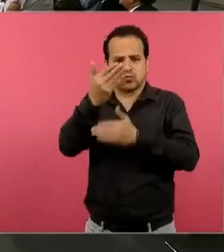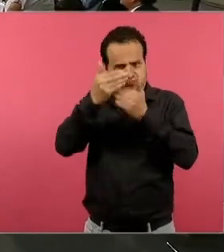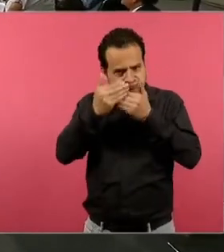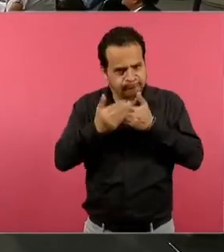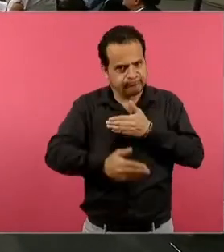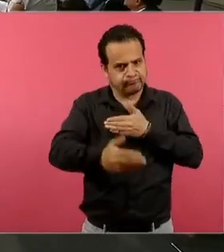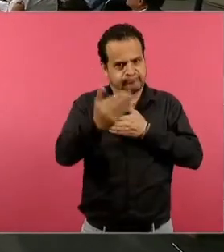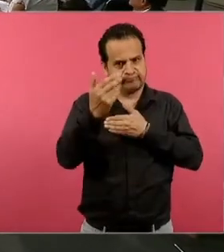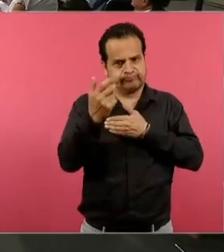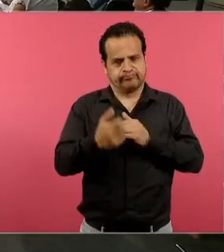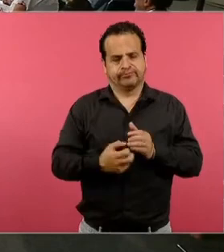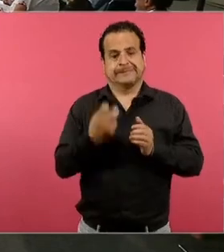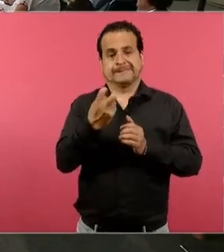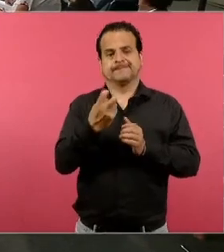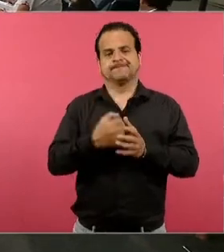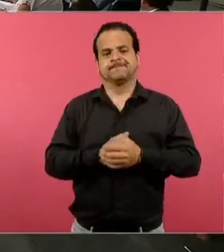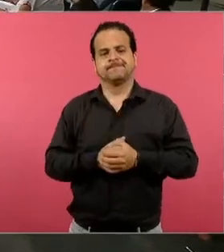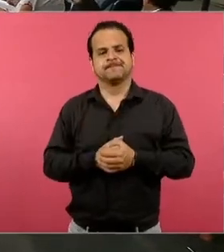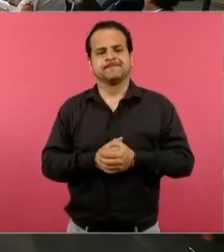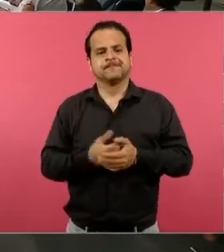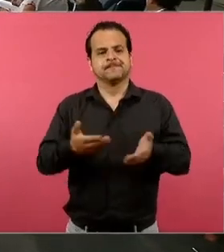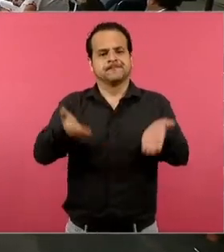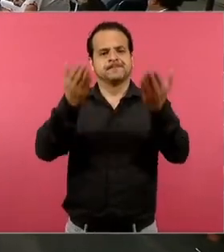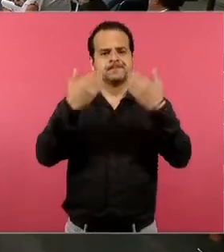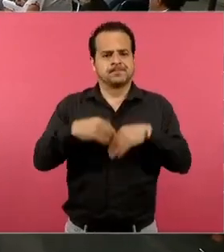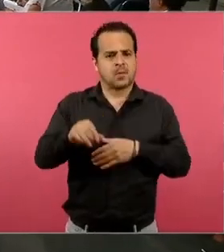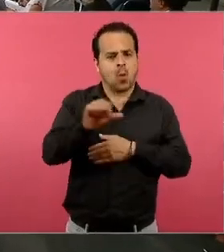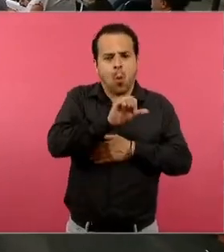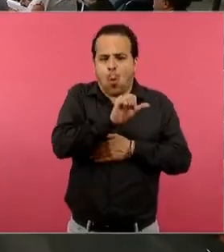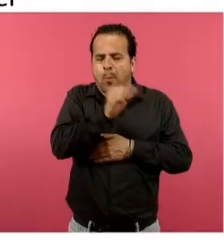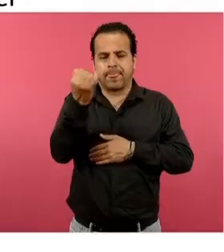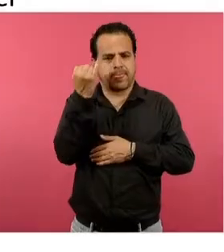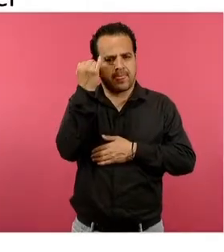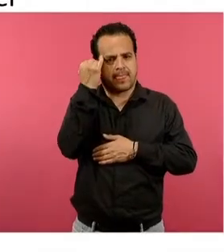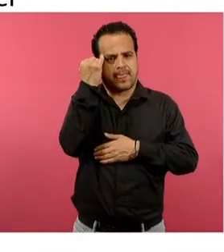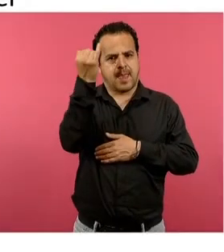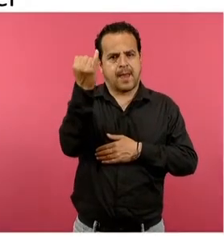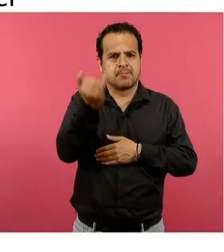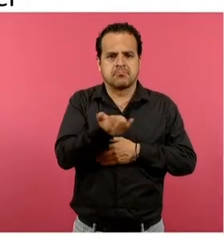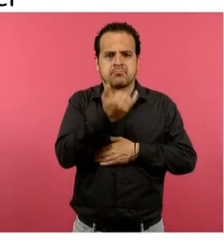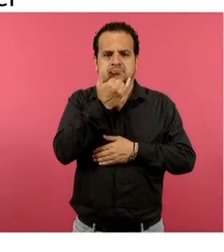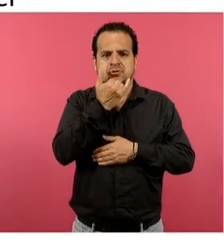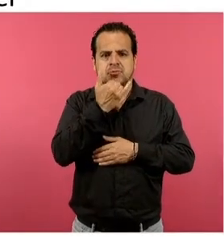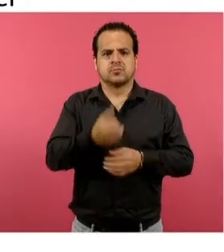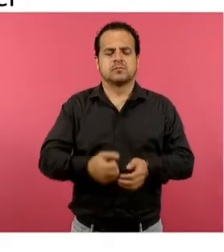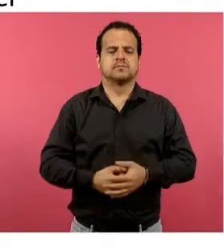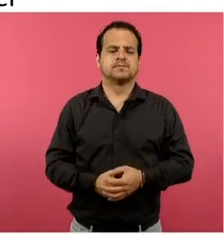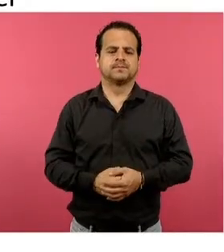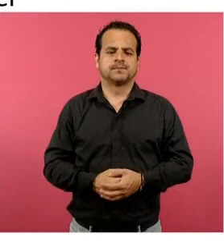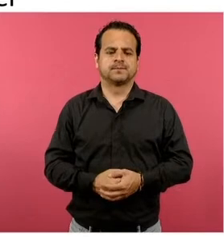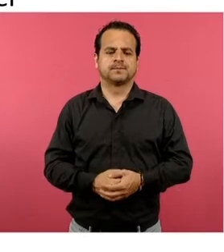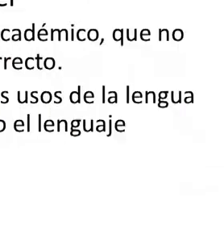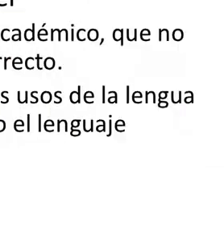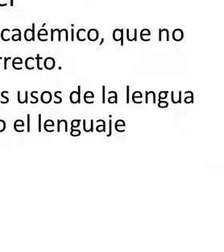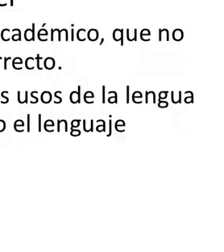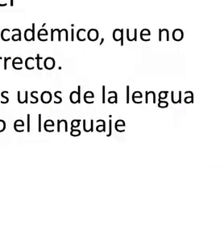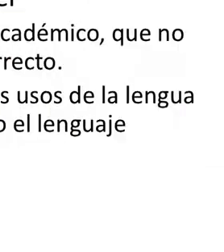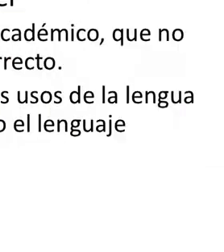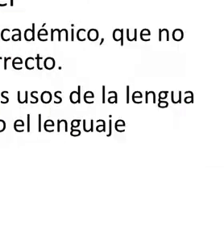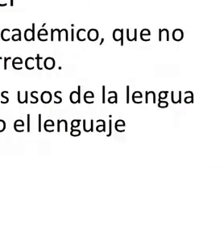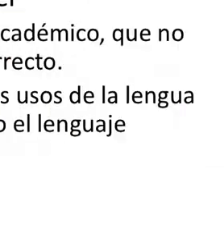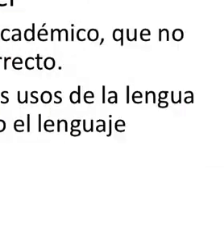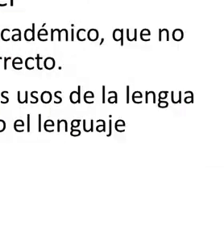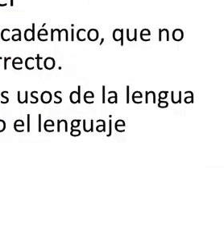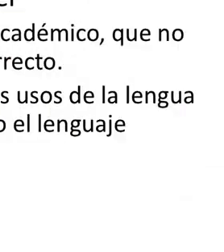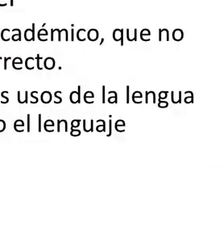Una siguiente creencia en torno a la enseñanza en la educación básica tiene que ver con el papel